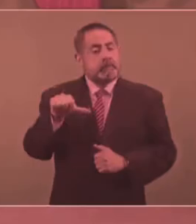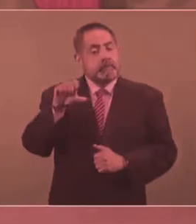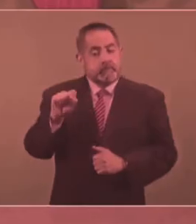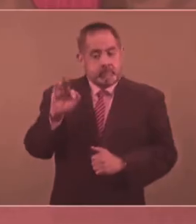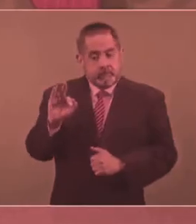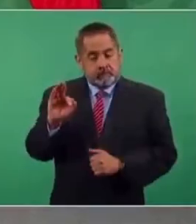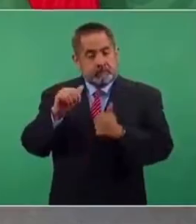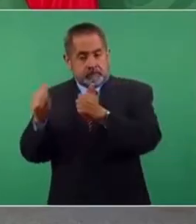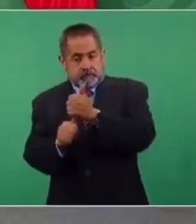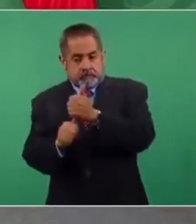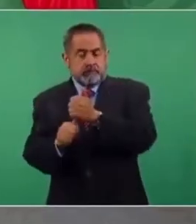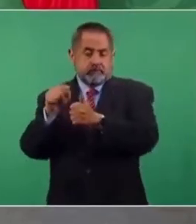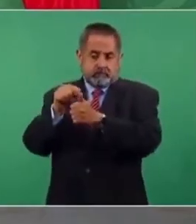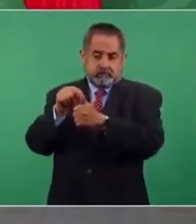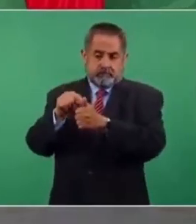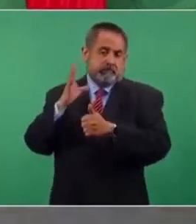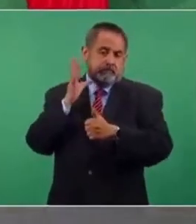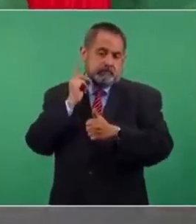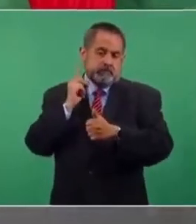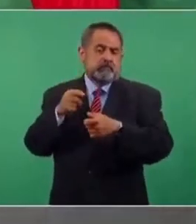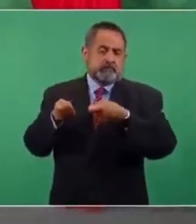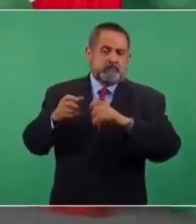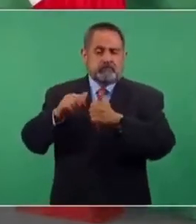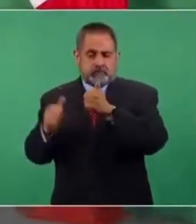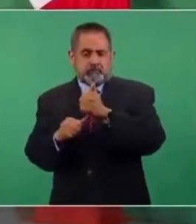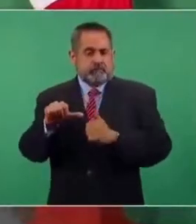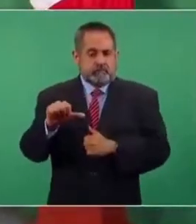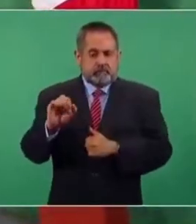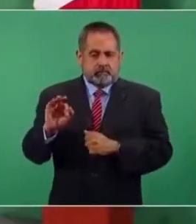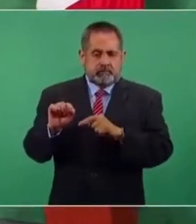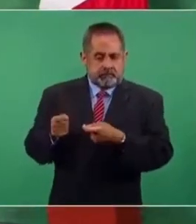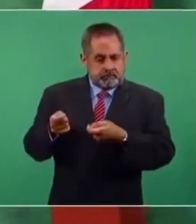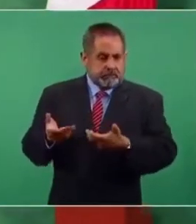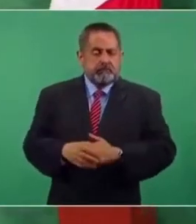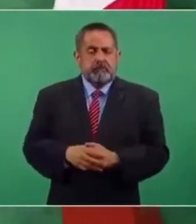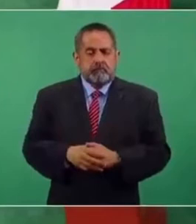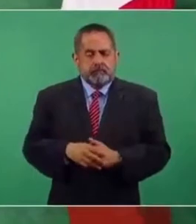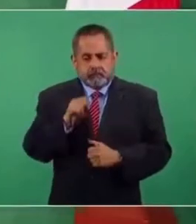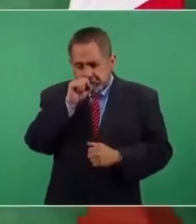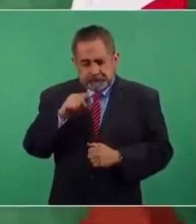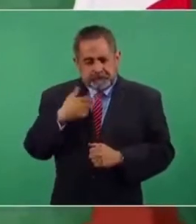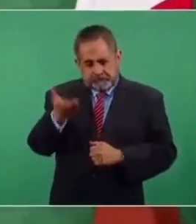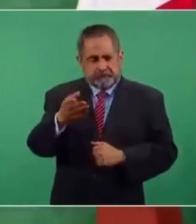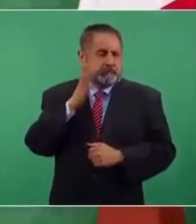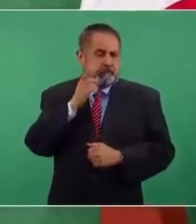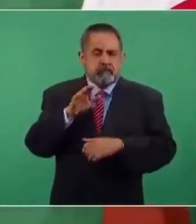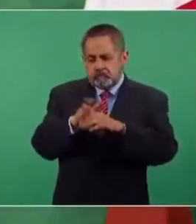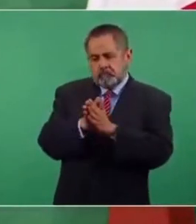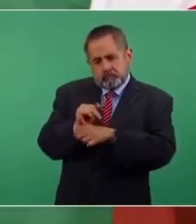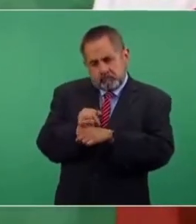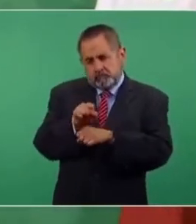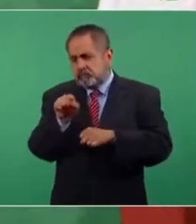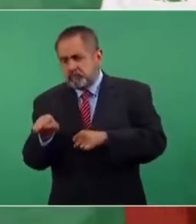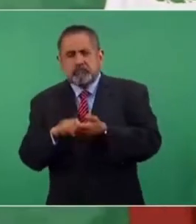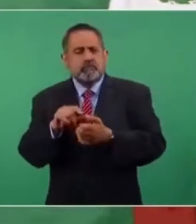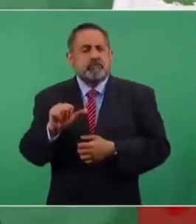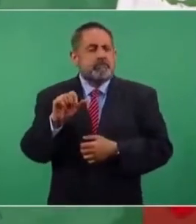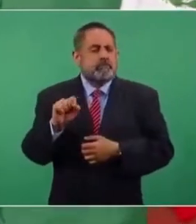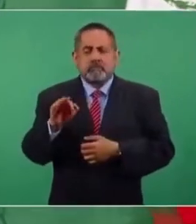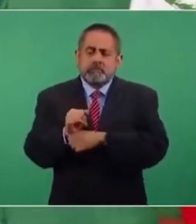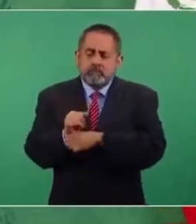depende de la Cámara de Diputados. Entonces, que se hiciera la investigación, que se informara